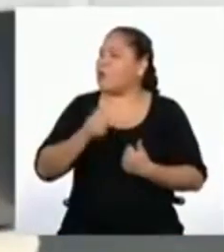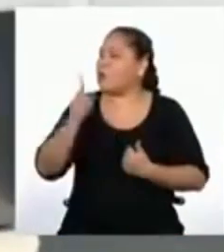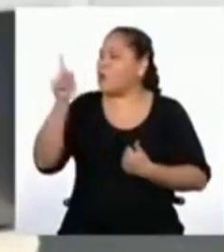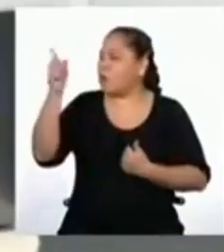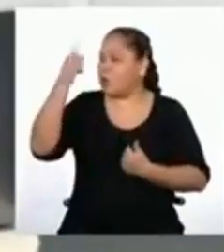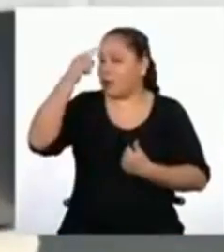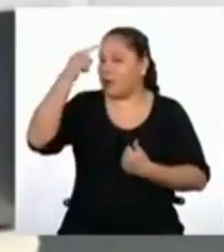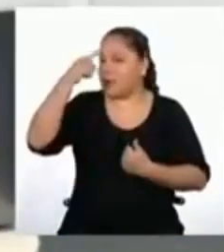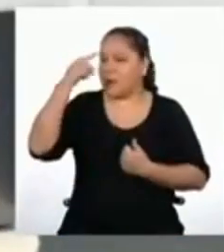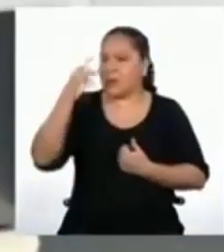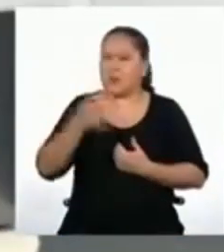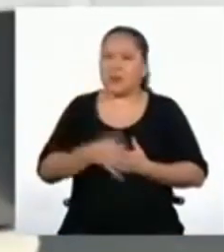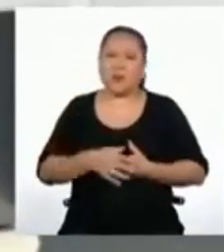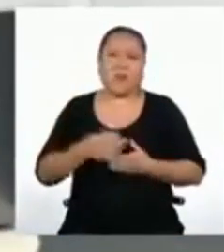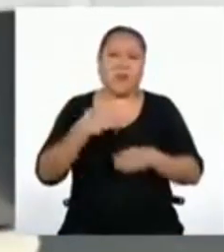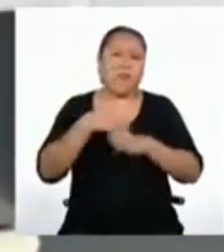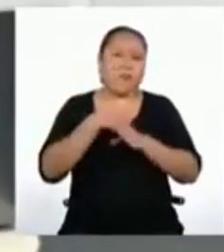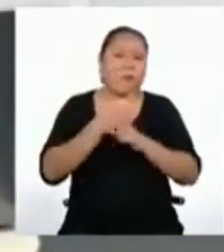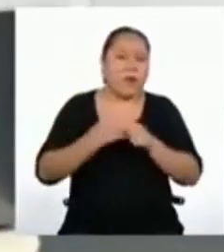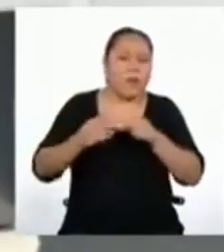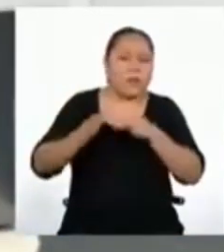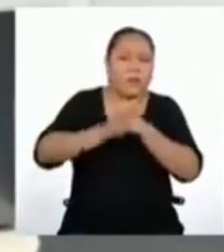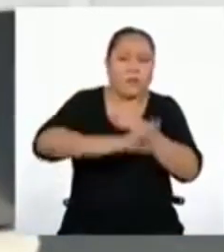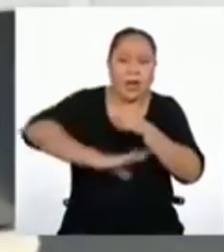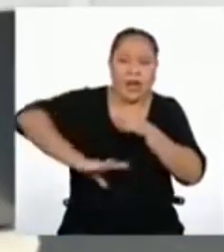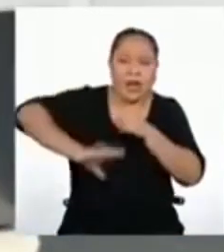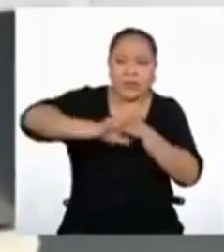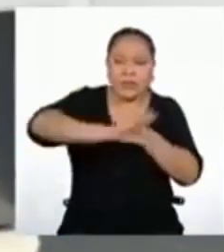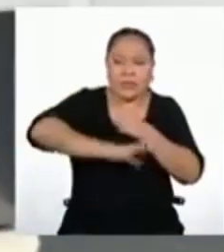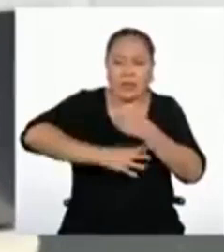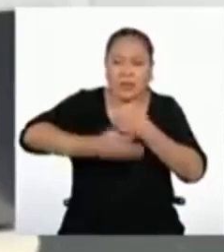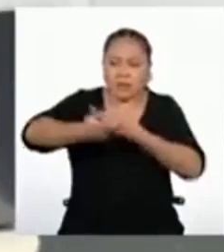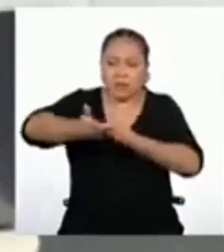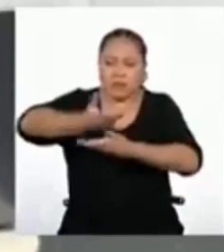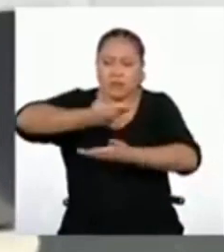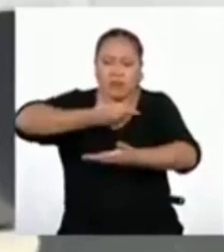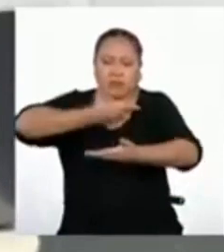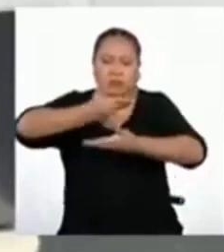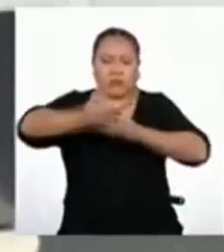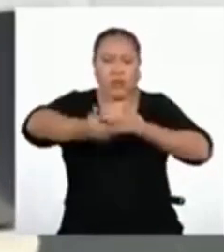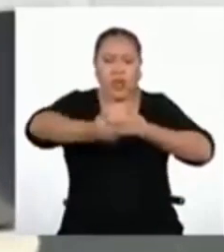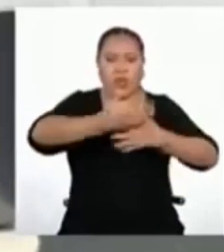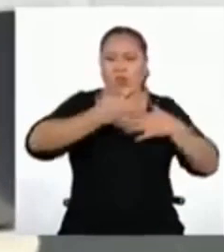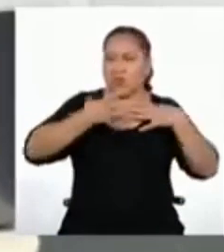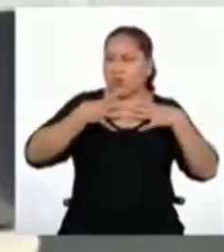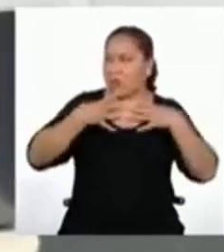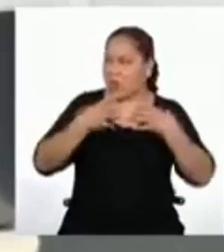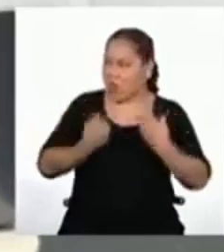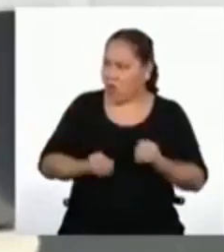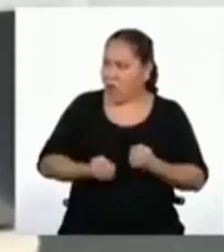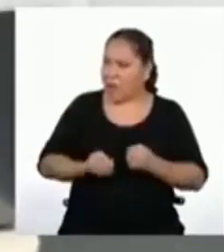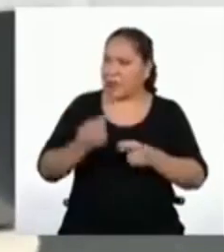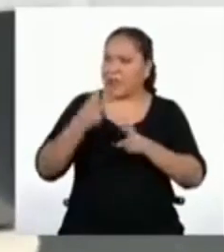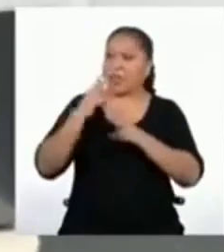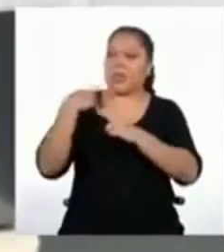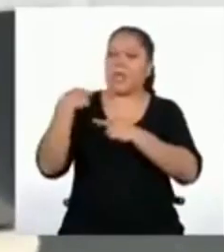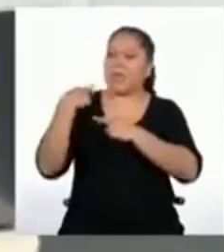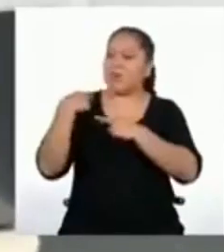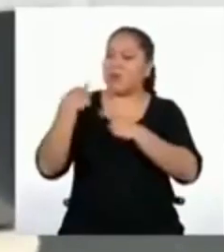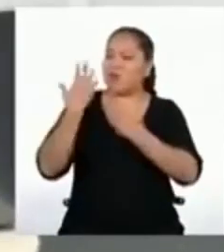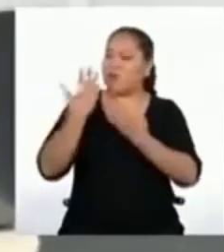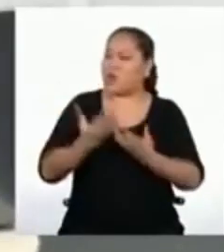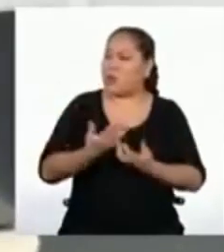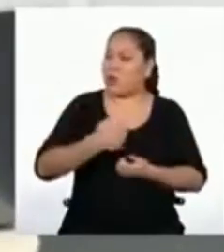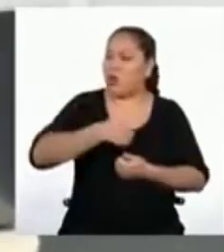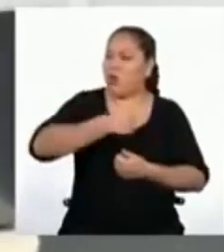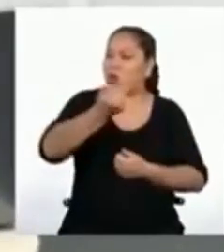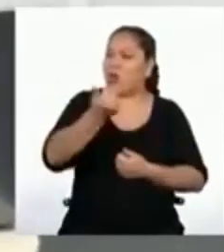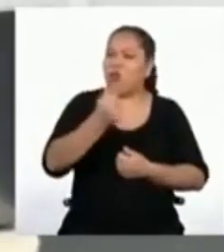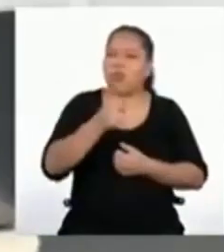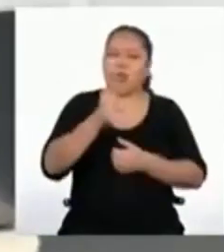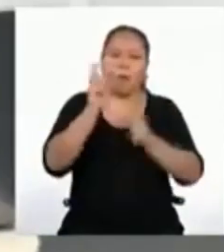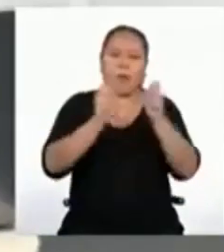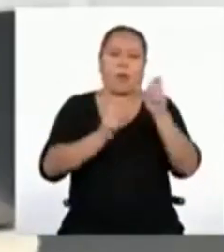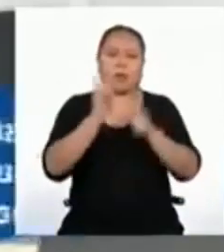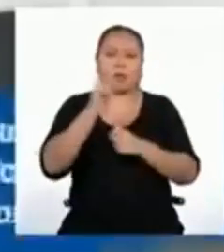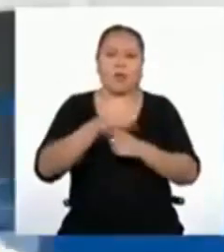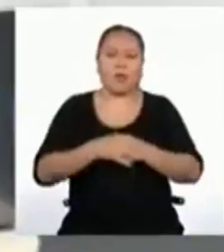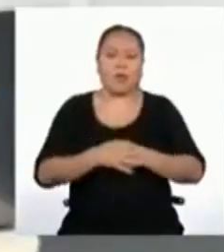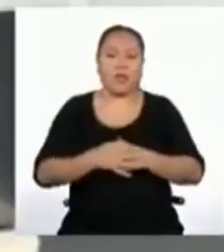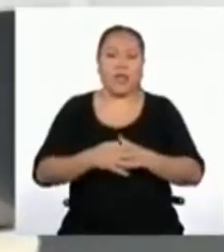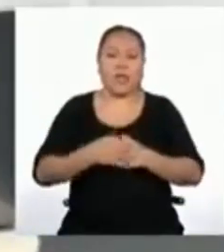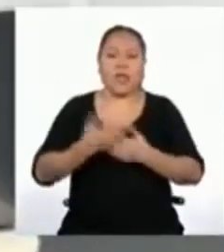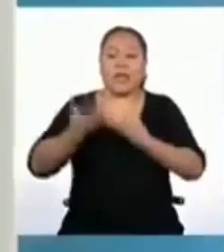capacidades básicas para establecer relaciones saludables y responsables con otras personas? Relaciones